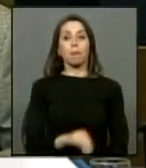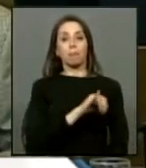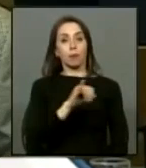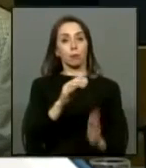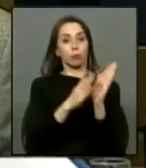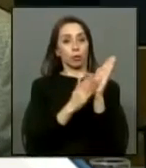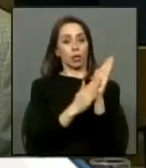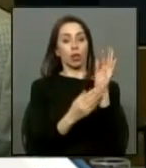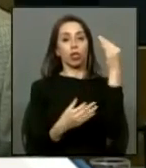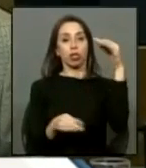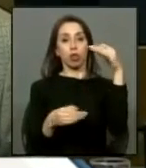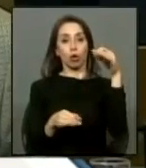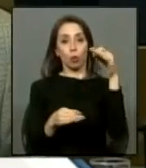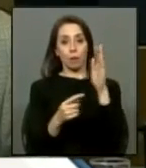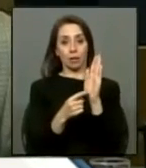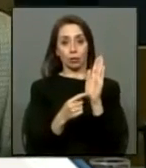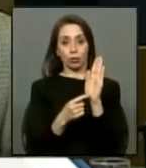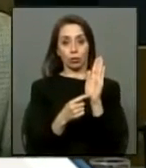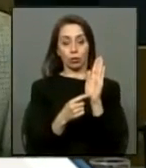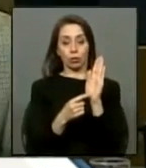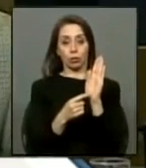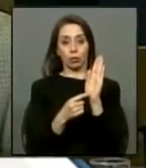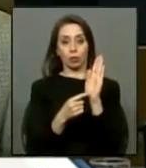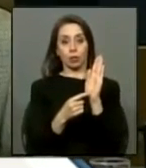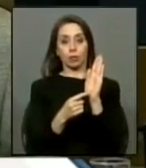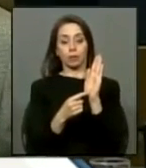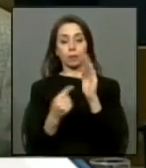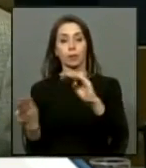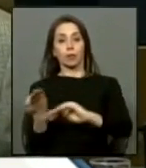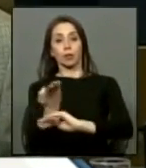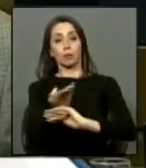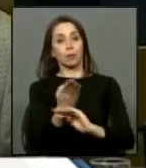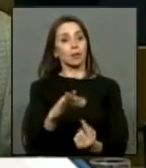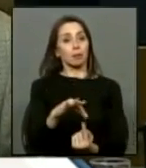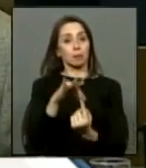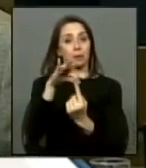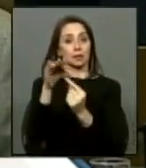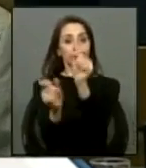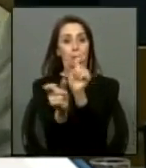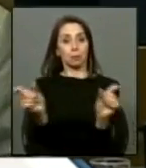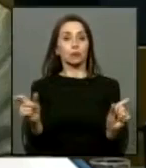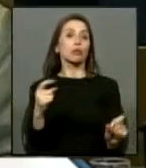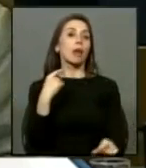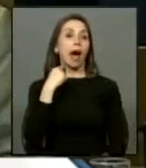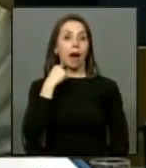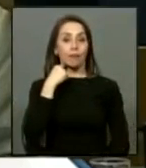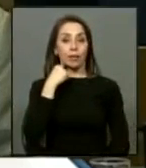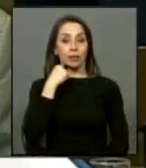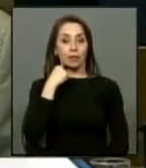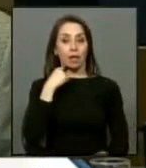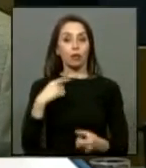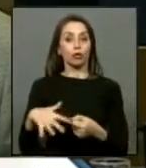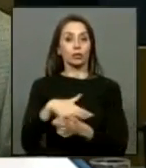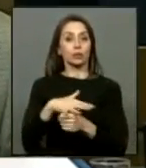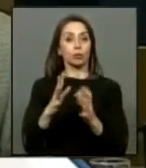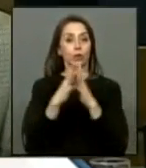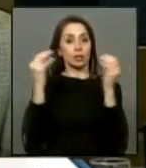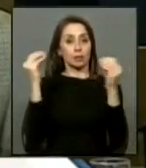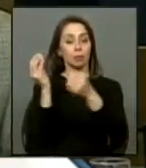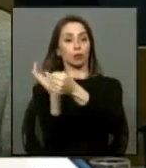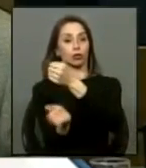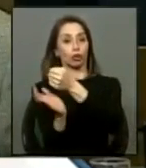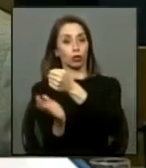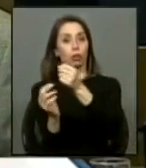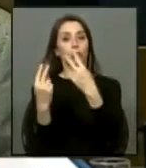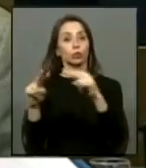documento la demanda principal de los afectados por situaciones de desaparición y tortura